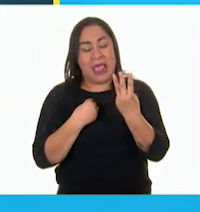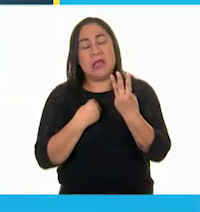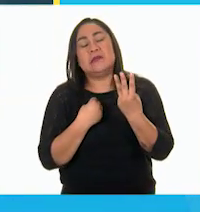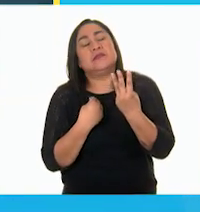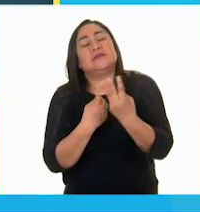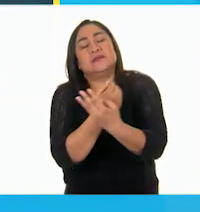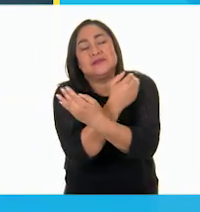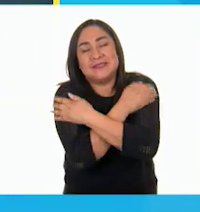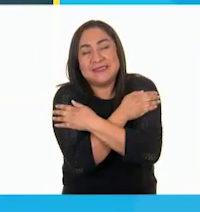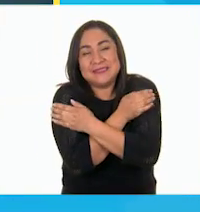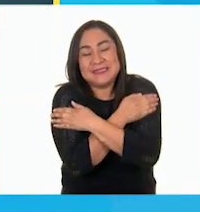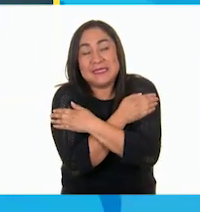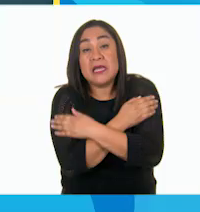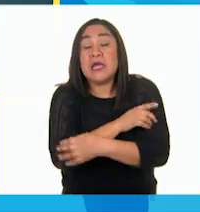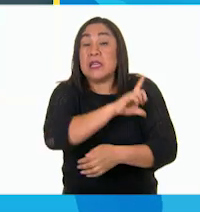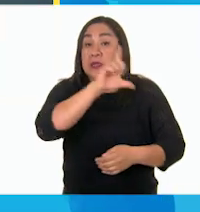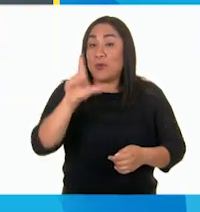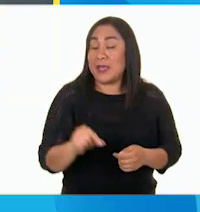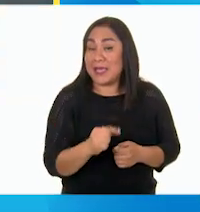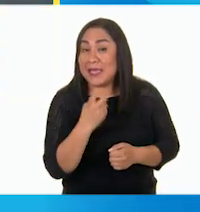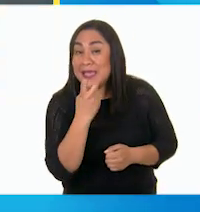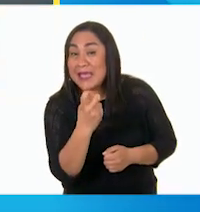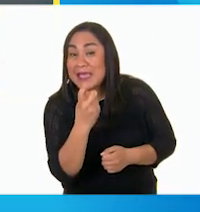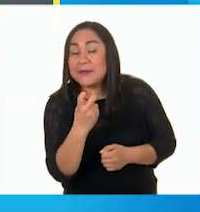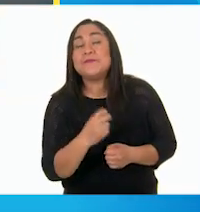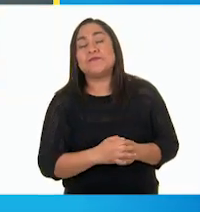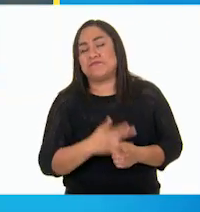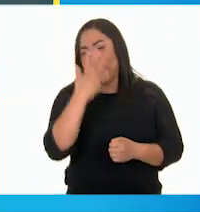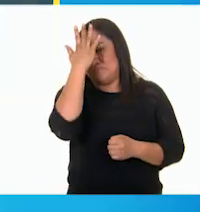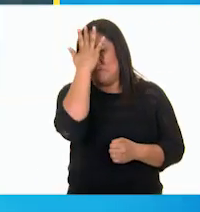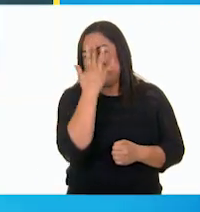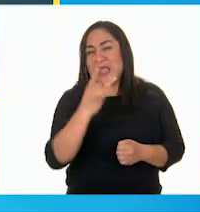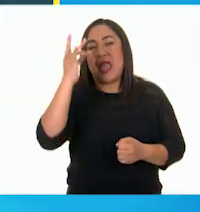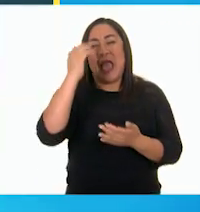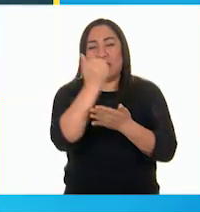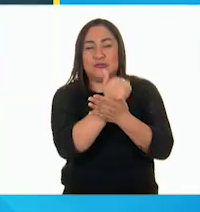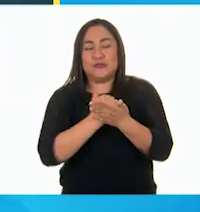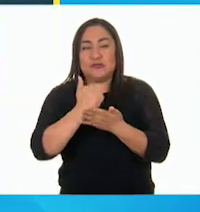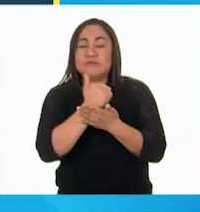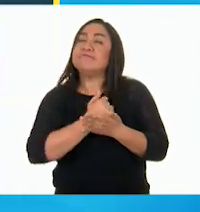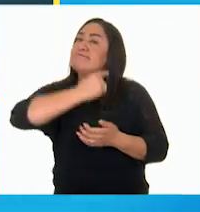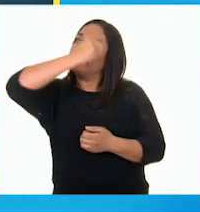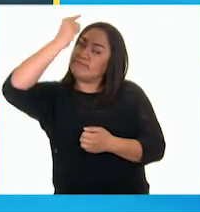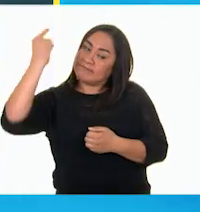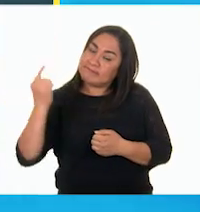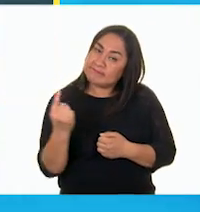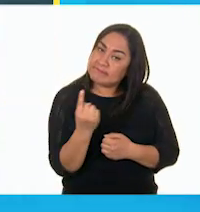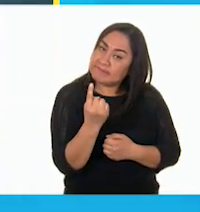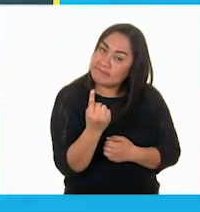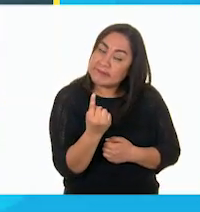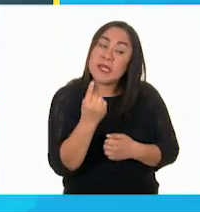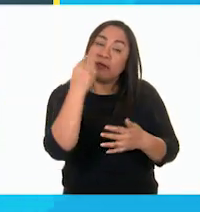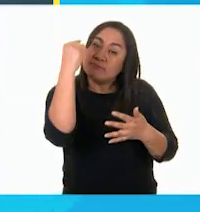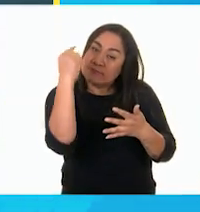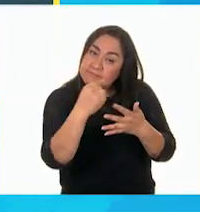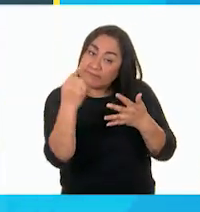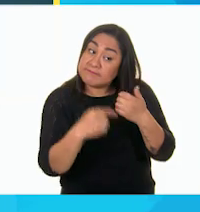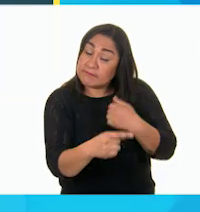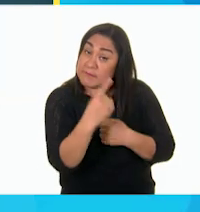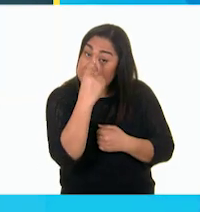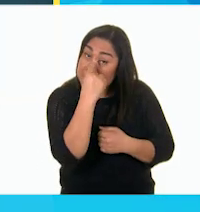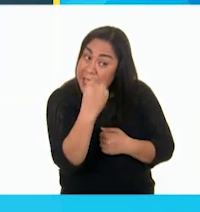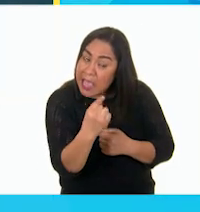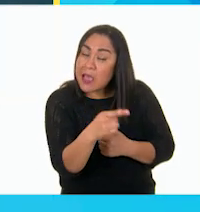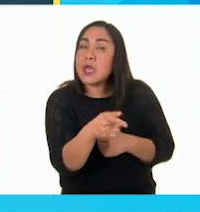abrazaron. Y en ese instante, el hada azul volvió a aparecer. Y le dijo a Pinocho que